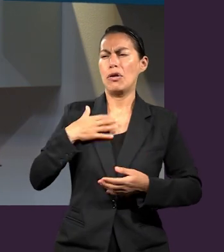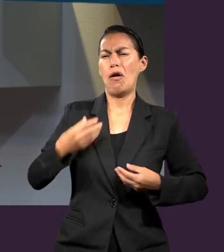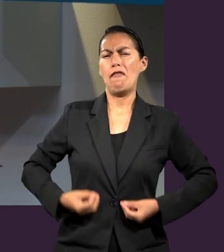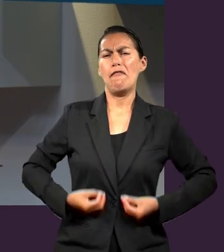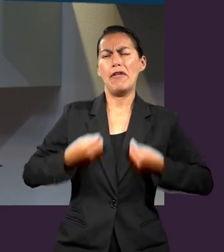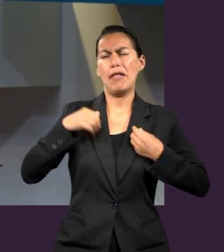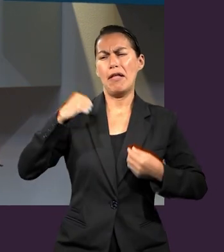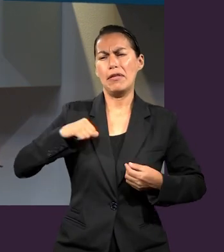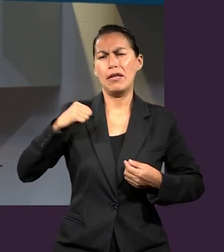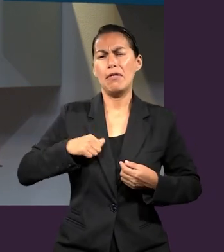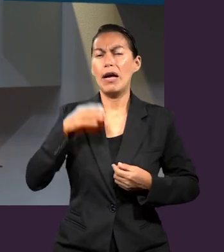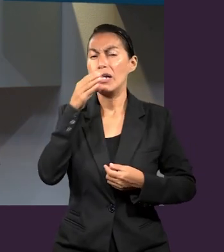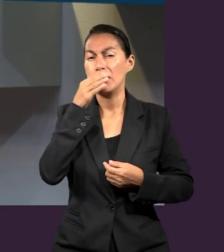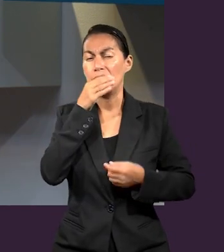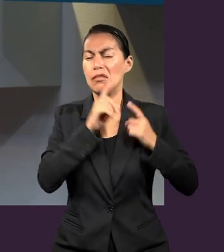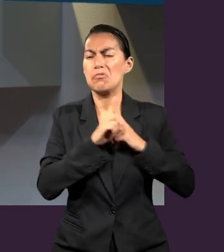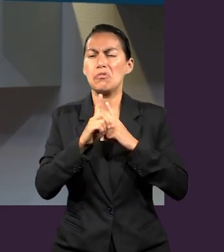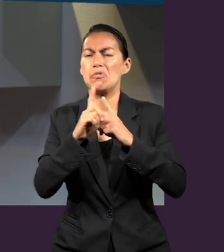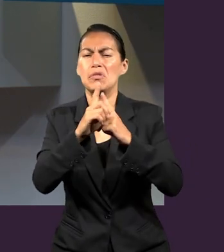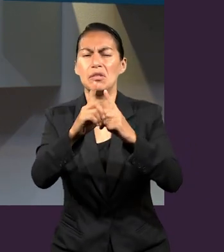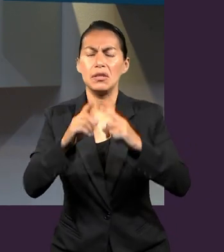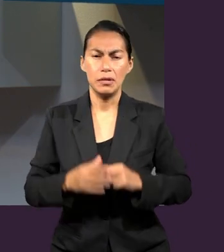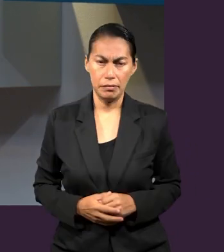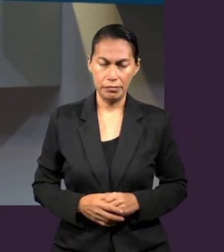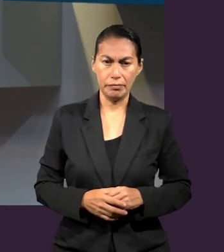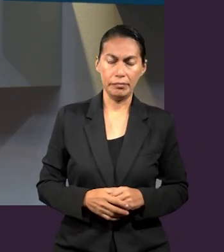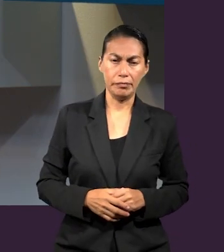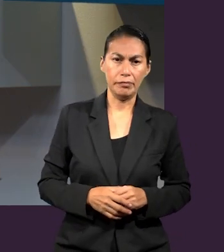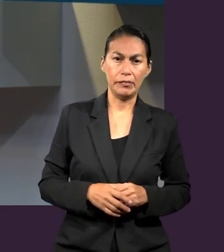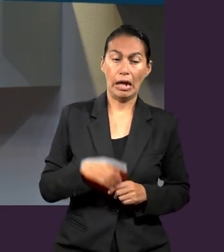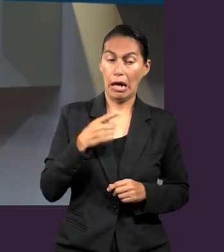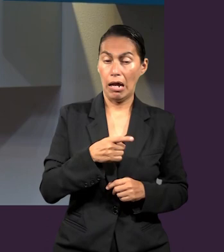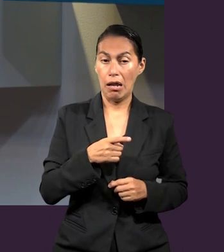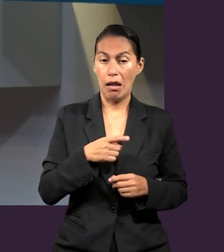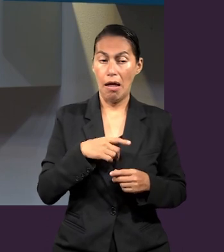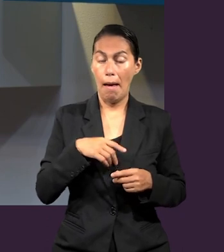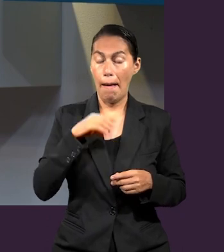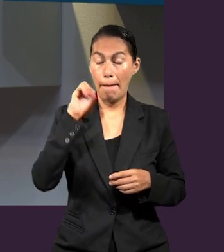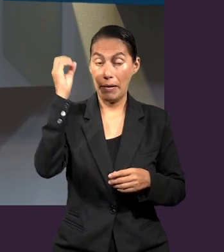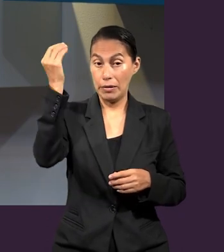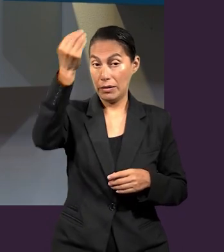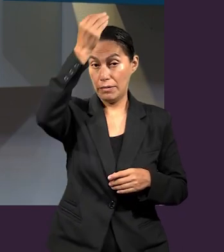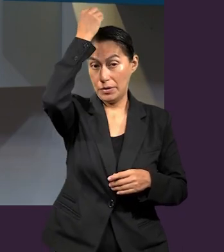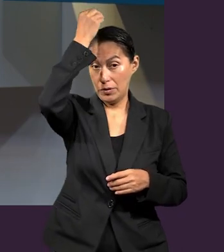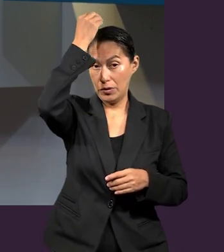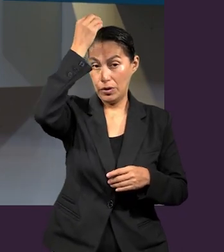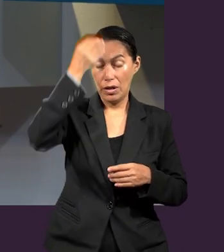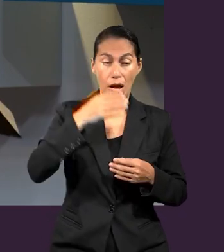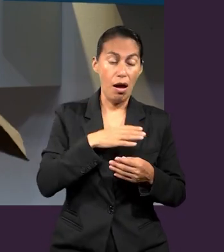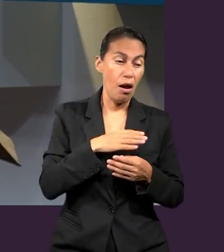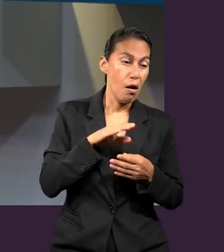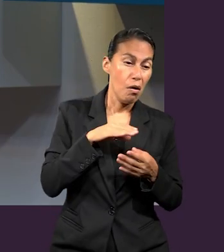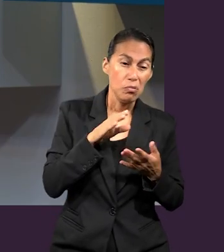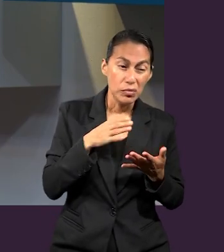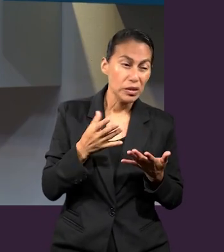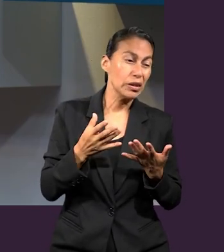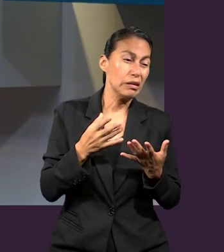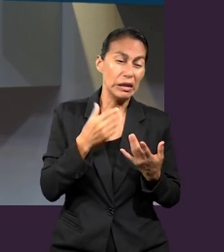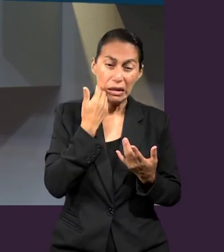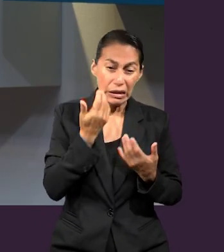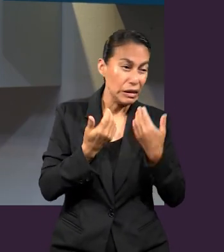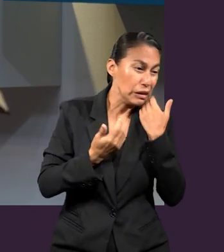los cristianos. En su búsqueda de la sabiduría, él estudió bajo